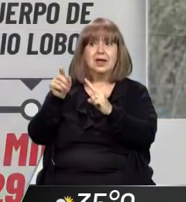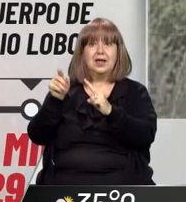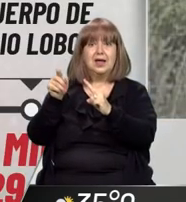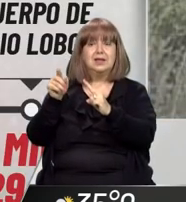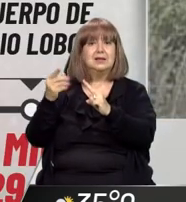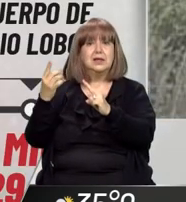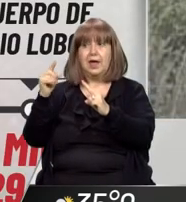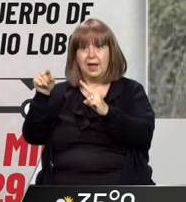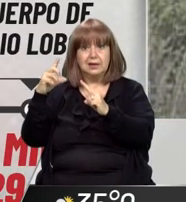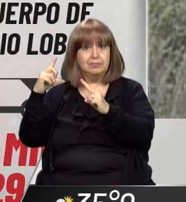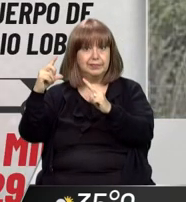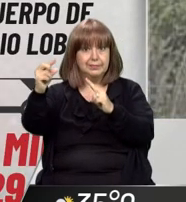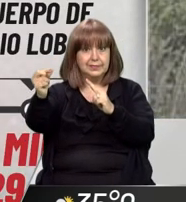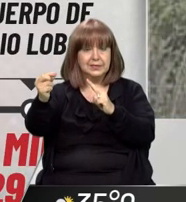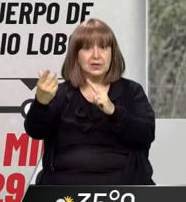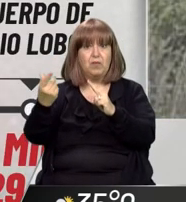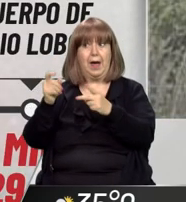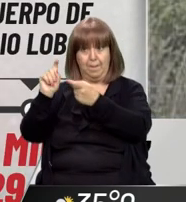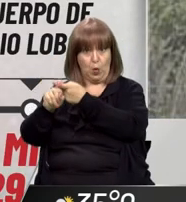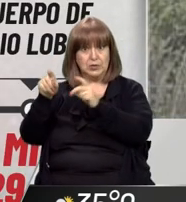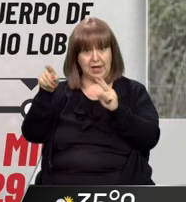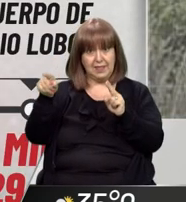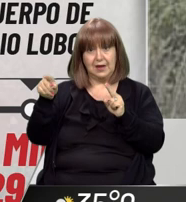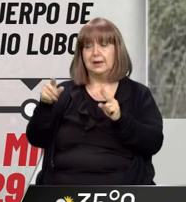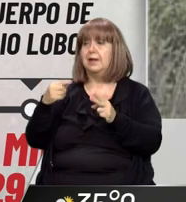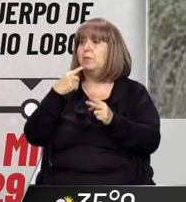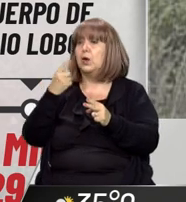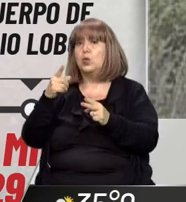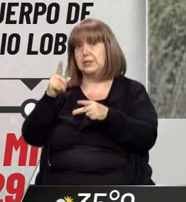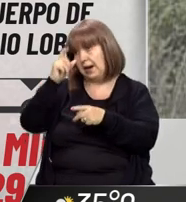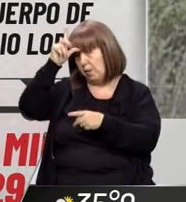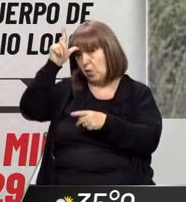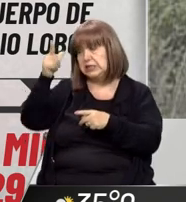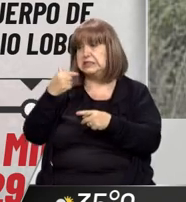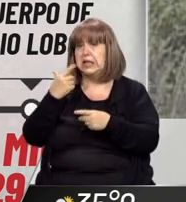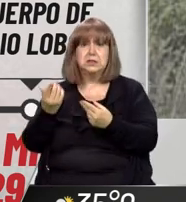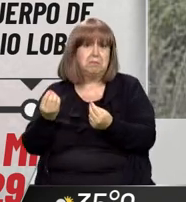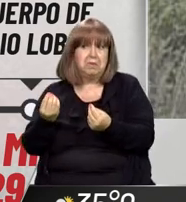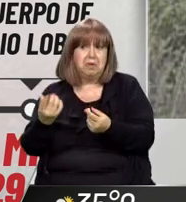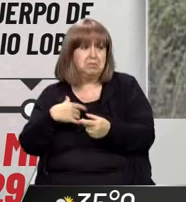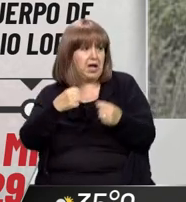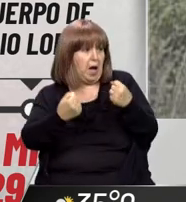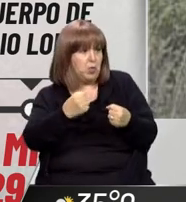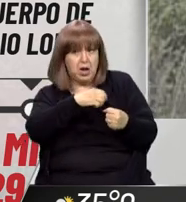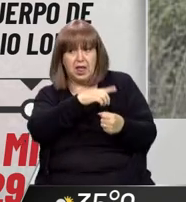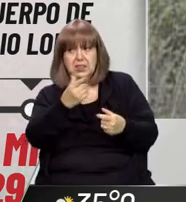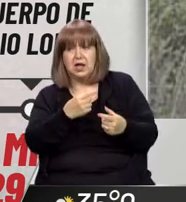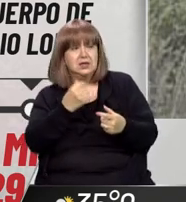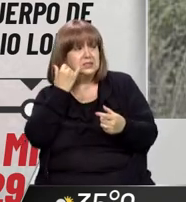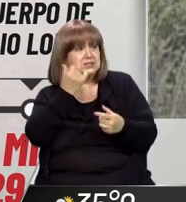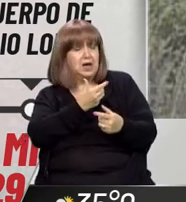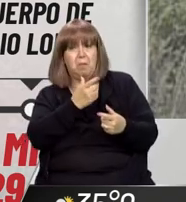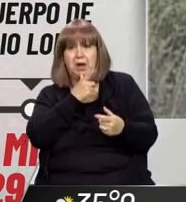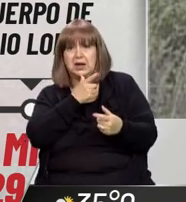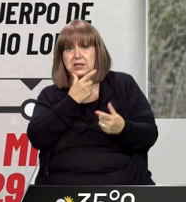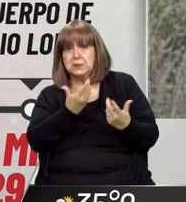Se termina fumando porque su propia mujer cuando va a la policía dice no está por acá, vino con esta camioneta, dijo que se la había llevado.